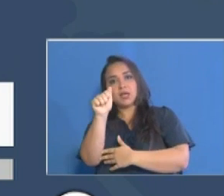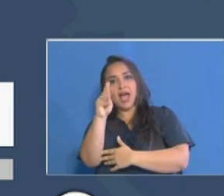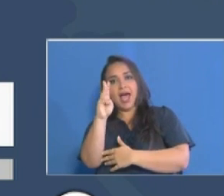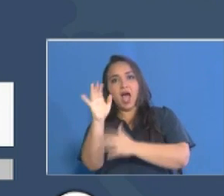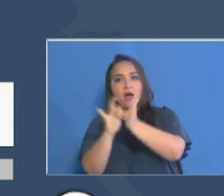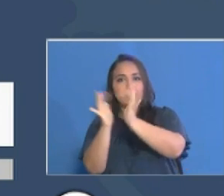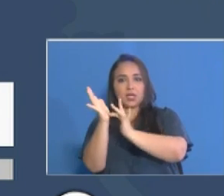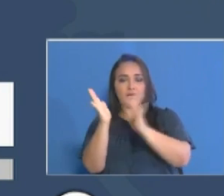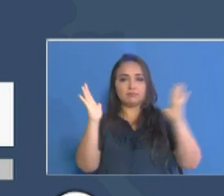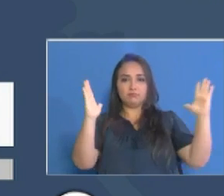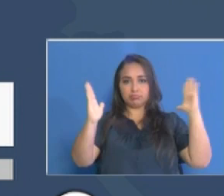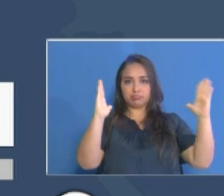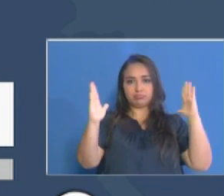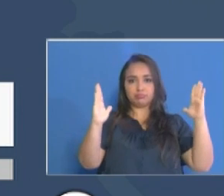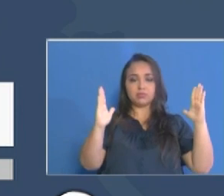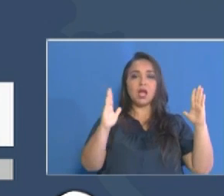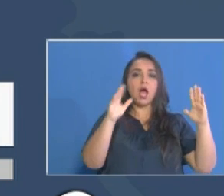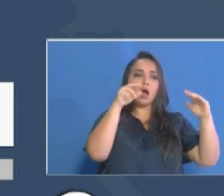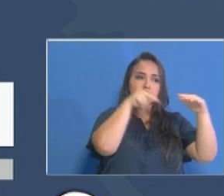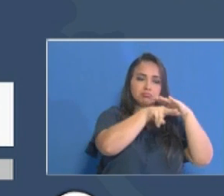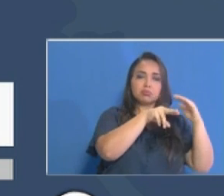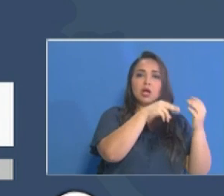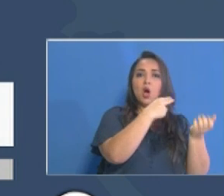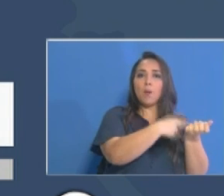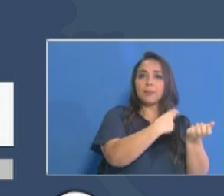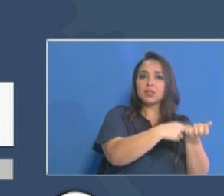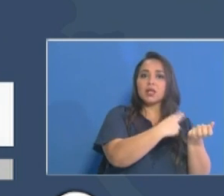.783 pacientes,